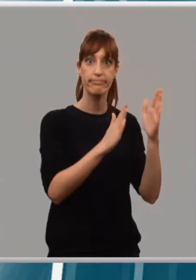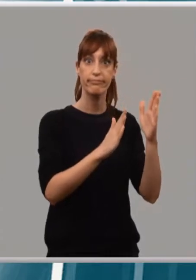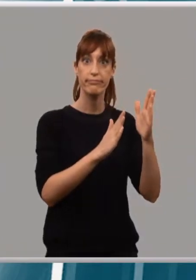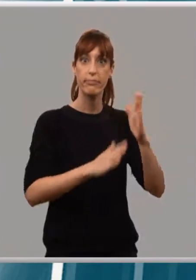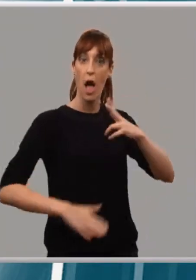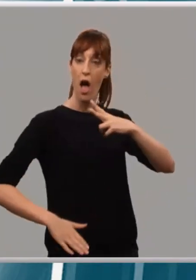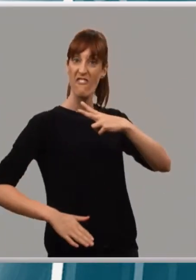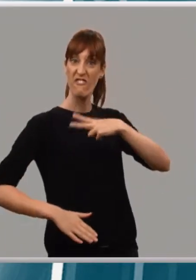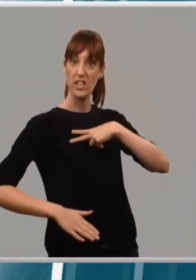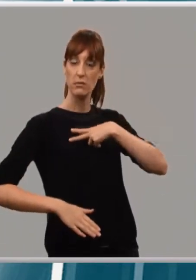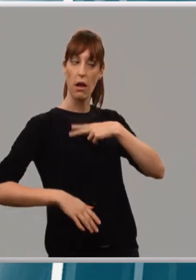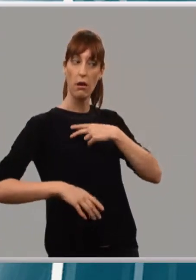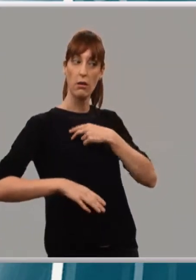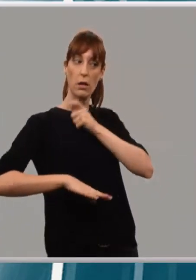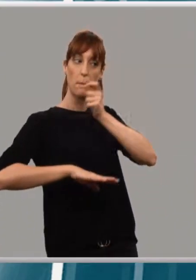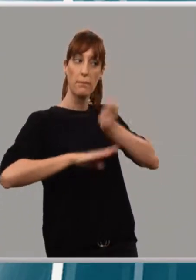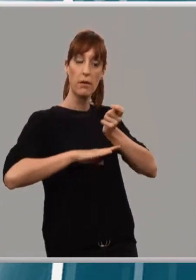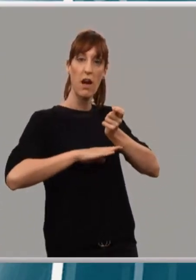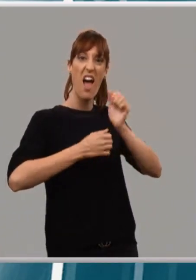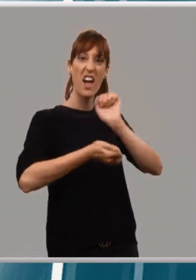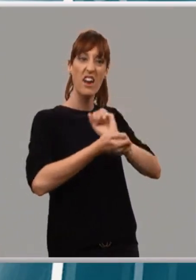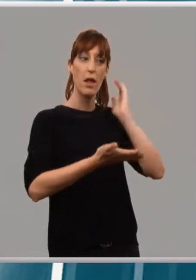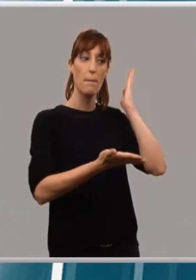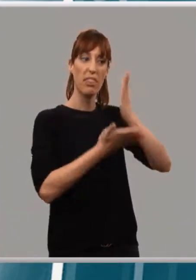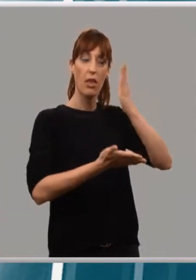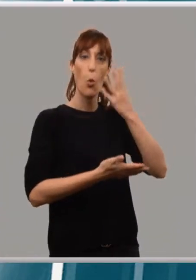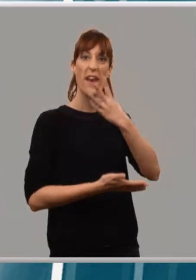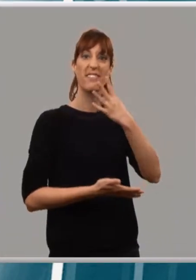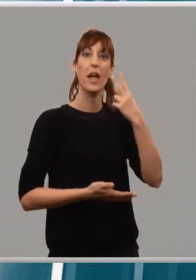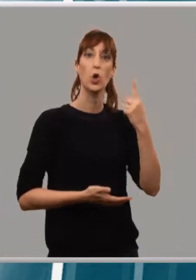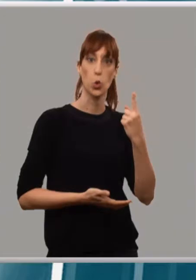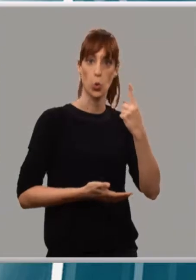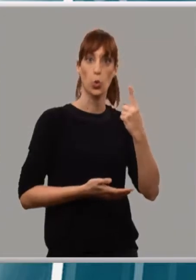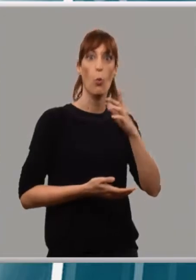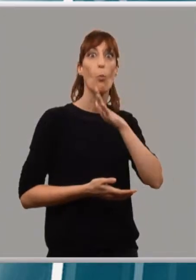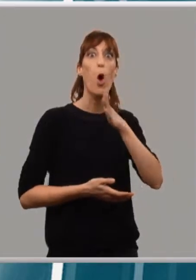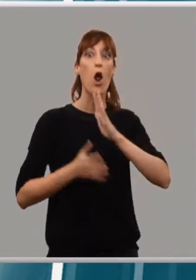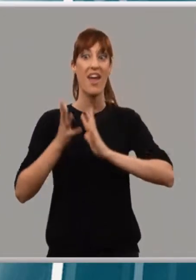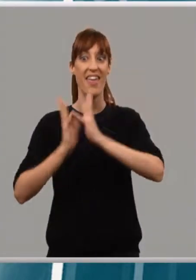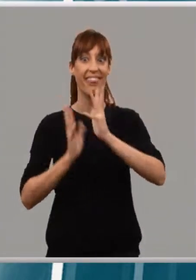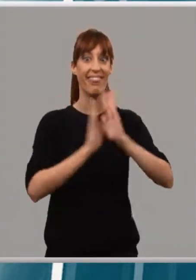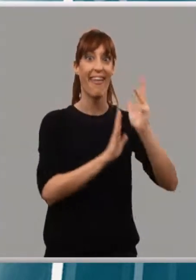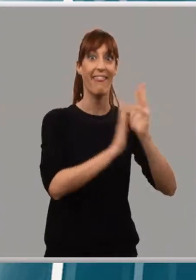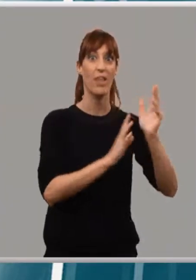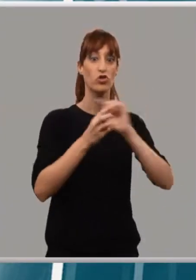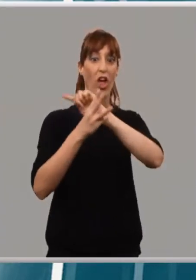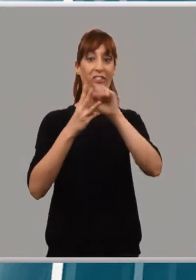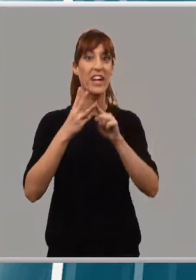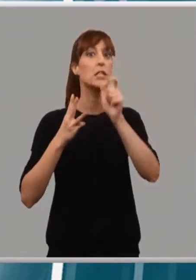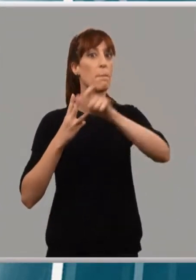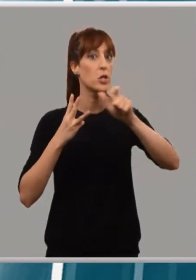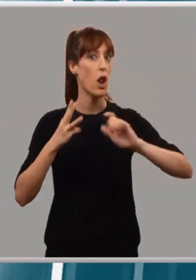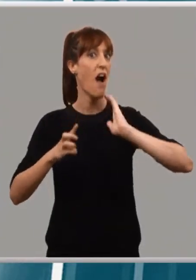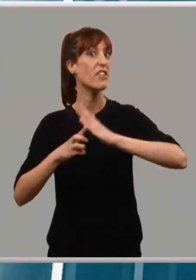para ellos una pena mínima de cárcel de 41 años por tres delitos de incendio con peligro para las personas y 11